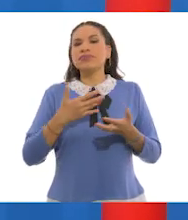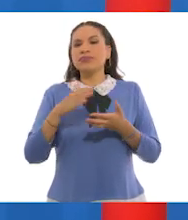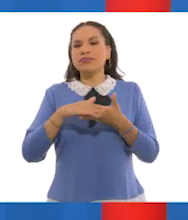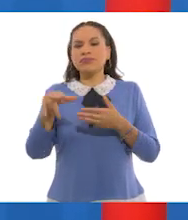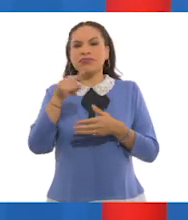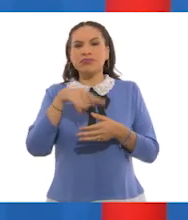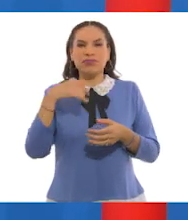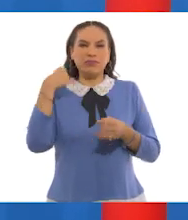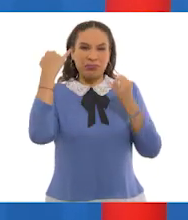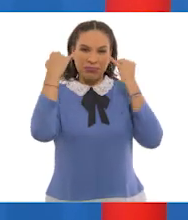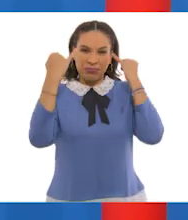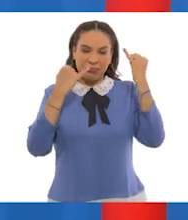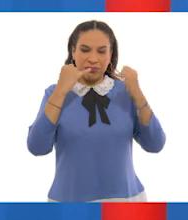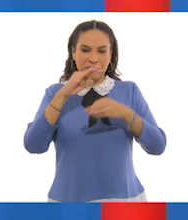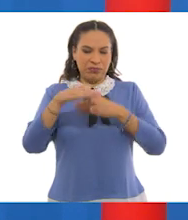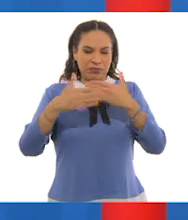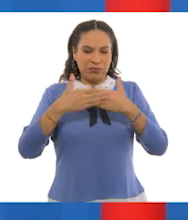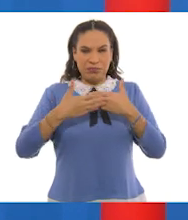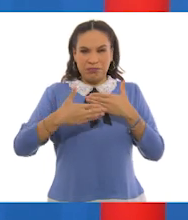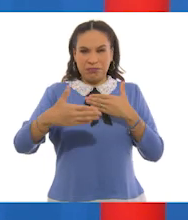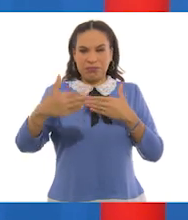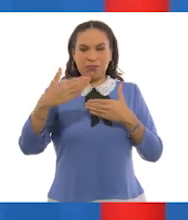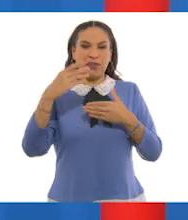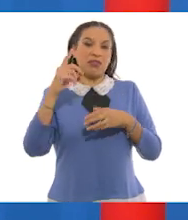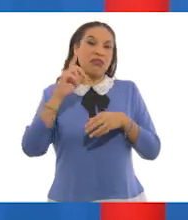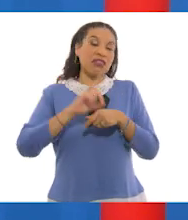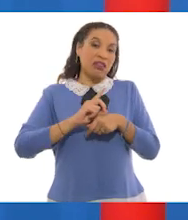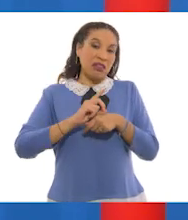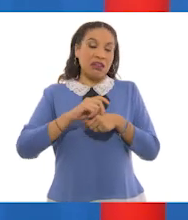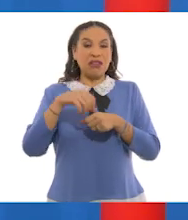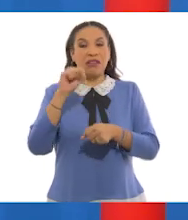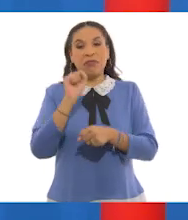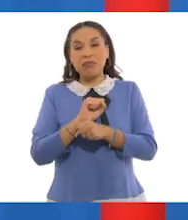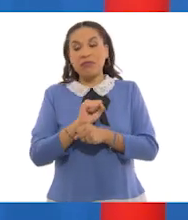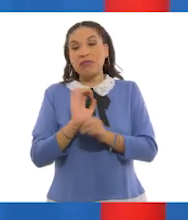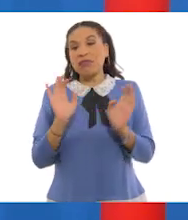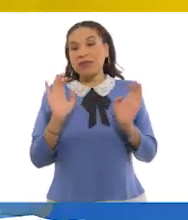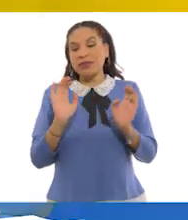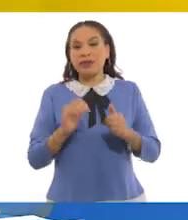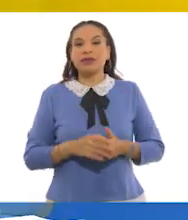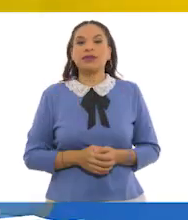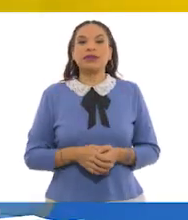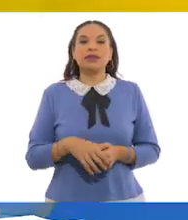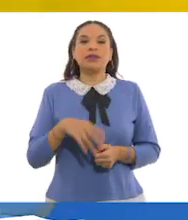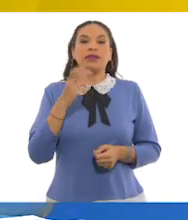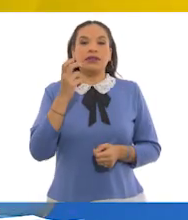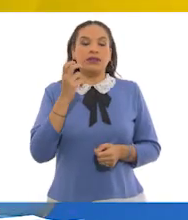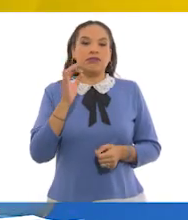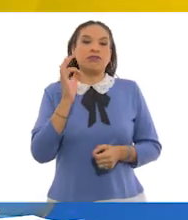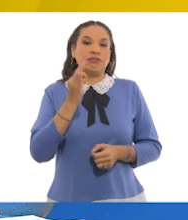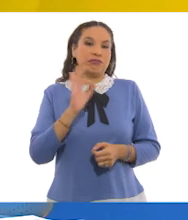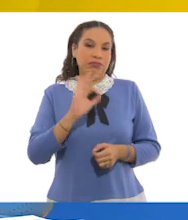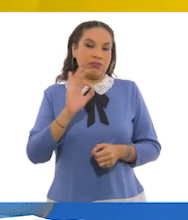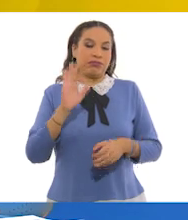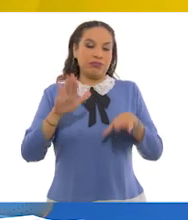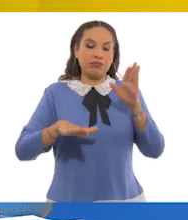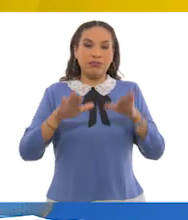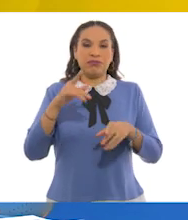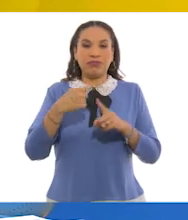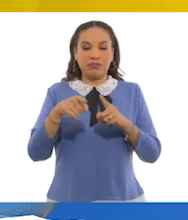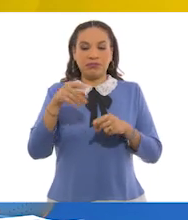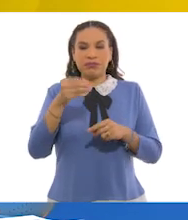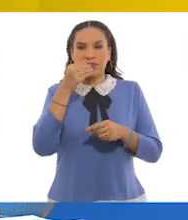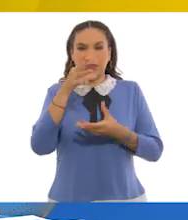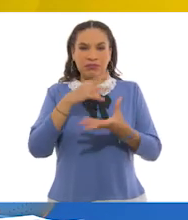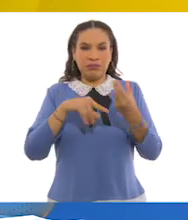Me imagino que todo el proceso dura unos días, quizás semanas. Exacto. Eso también depende de si los restos de esa